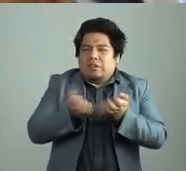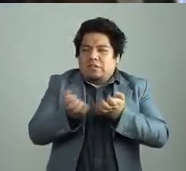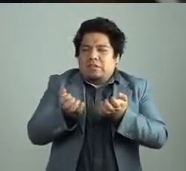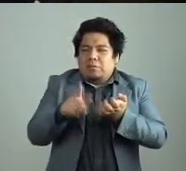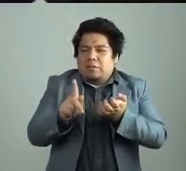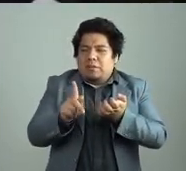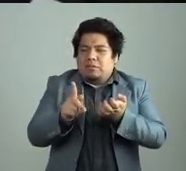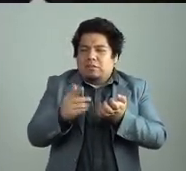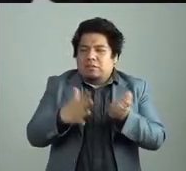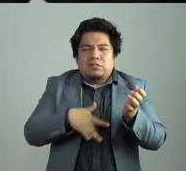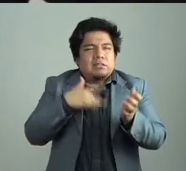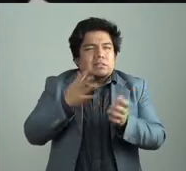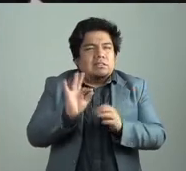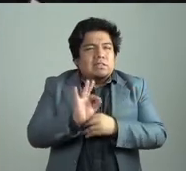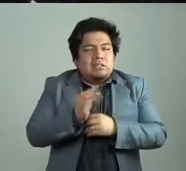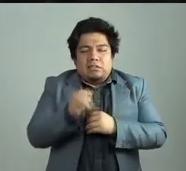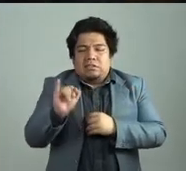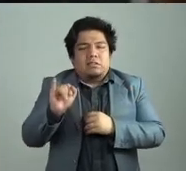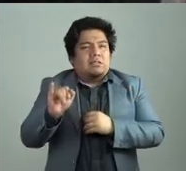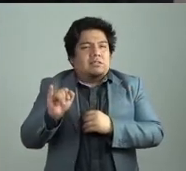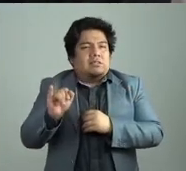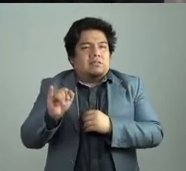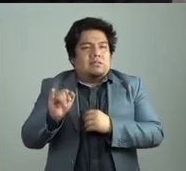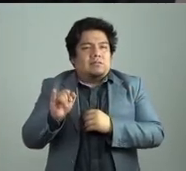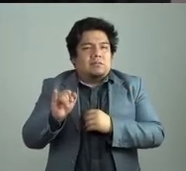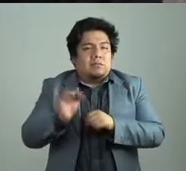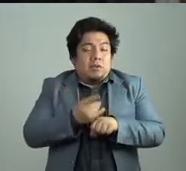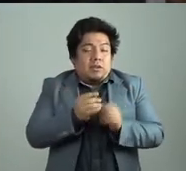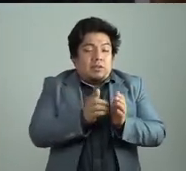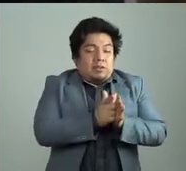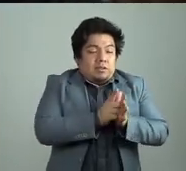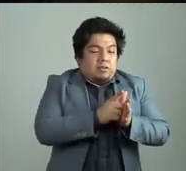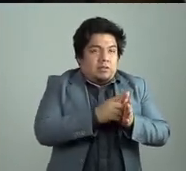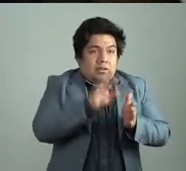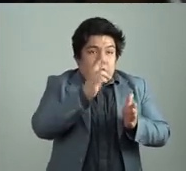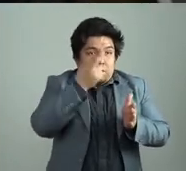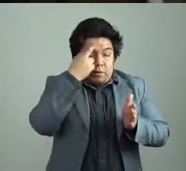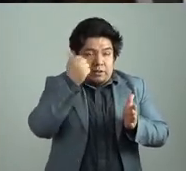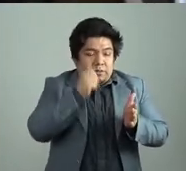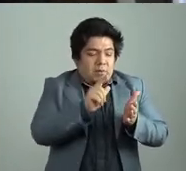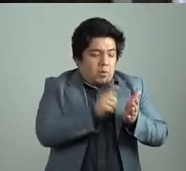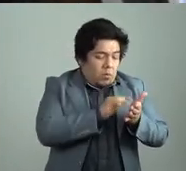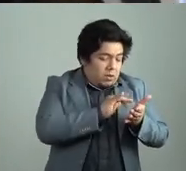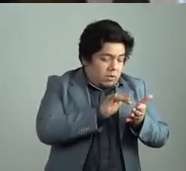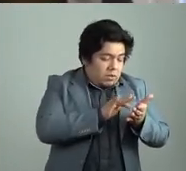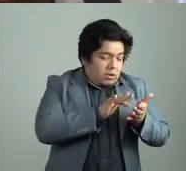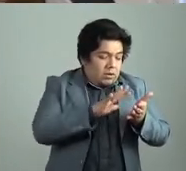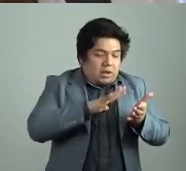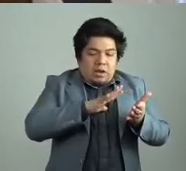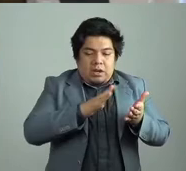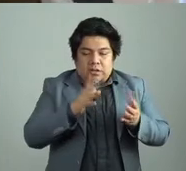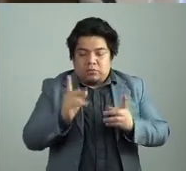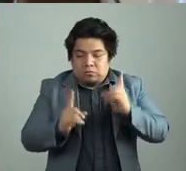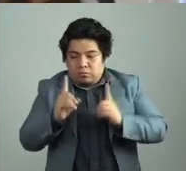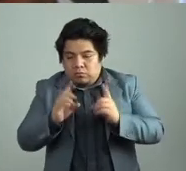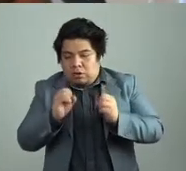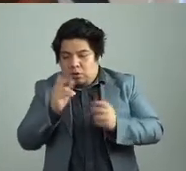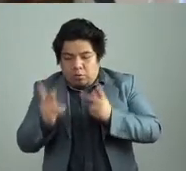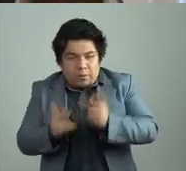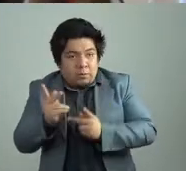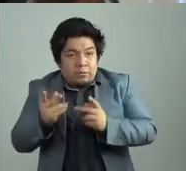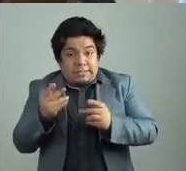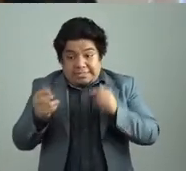O sea, lleva a más preguntas, ¿no? Que es muy importante las preguntas, ¿no? O sea, y porque a veces se piensa, ¿no? Que algo